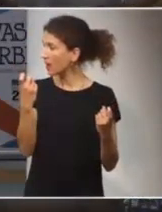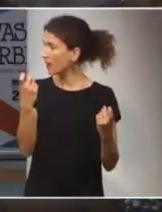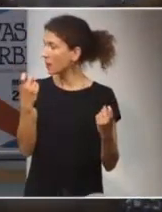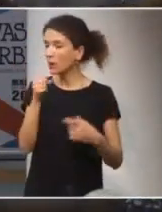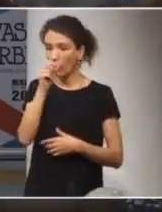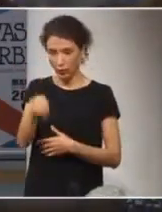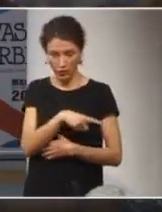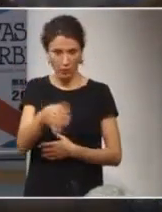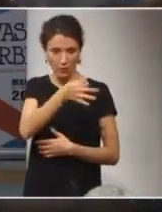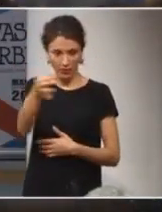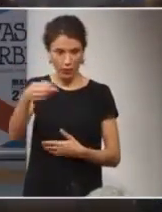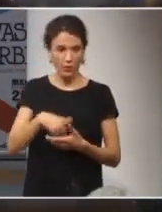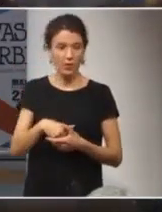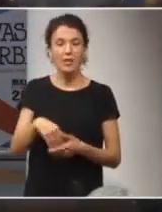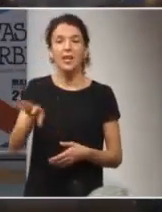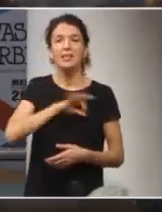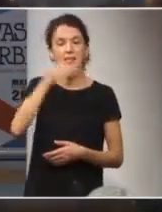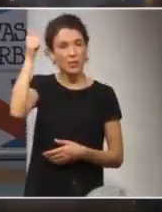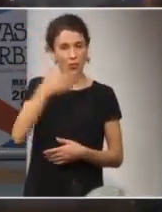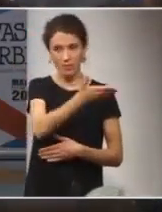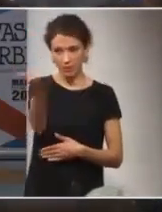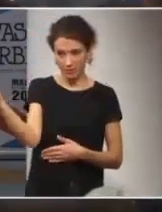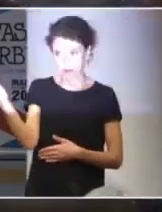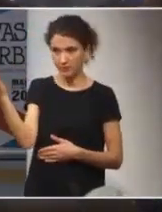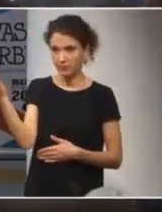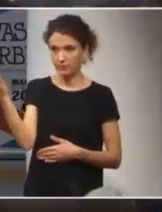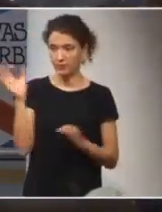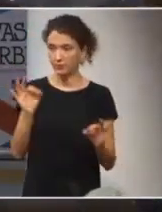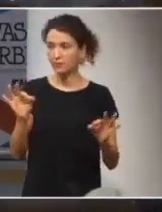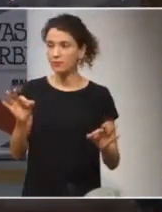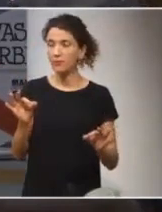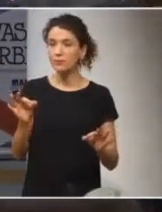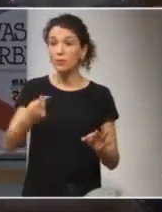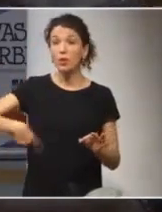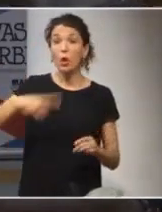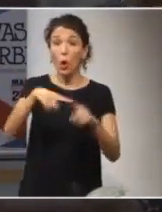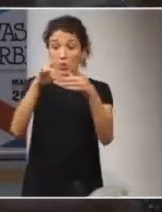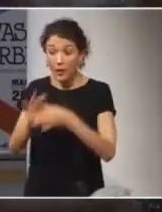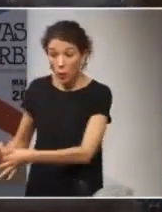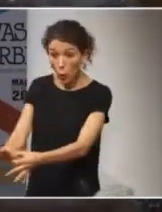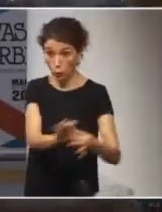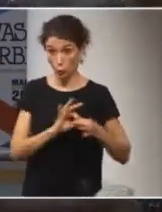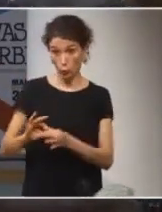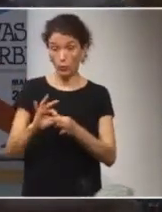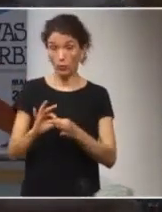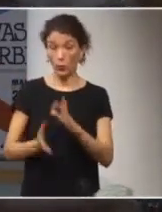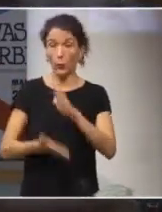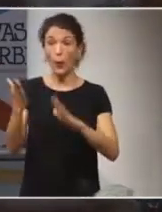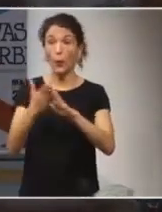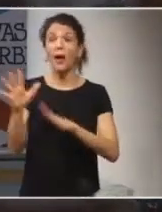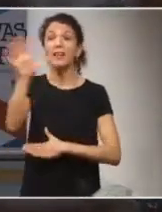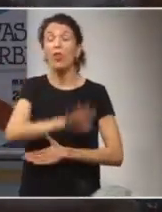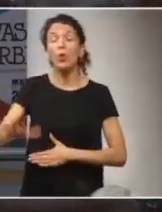Ya. Señoras y señores. Lo que nos une hacia la nación humana